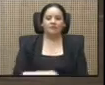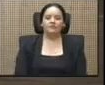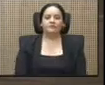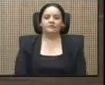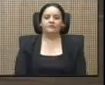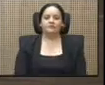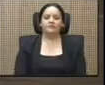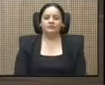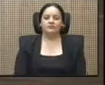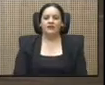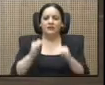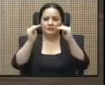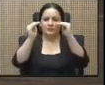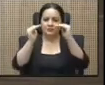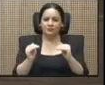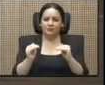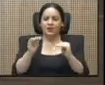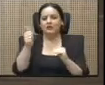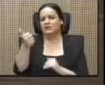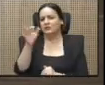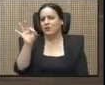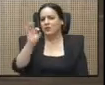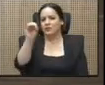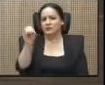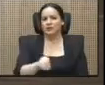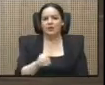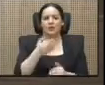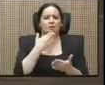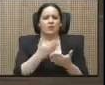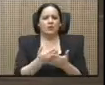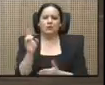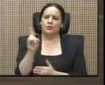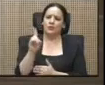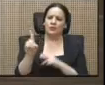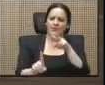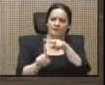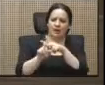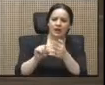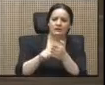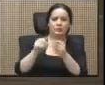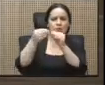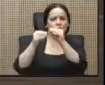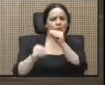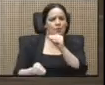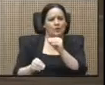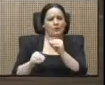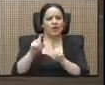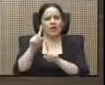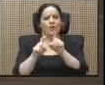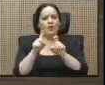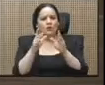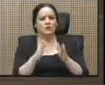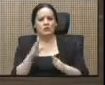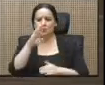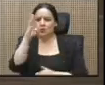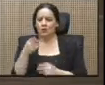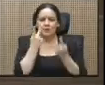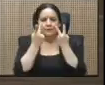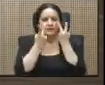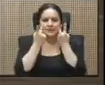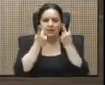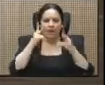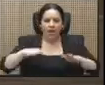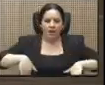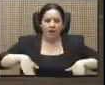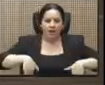proyectados a bajar un 19%, yo digo, bueno, ¿de dónde sacan esos números? Estos encuestadores nunca visitaron nuestra provincia de Guanacaste.